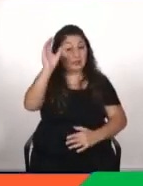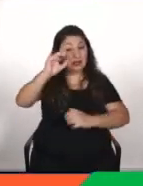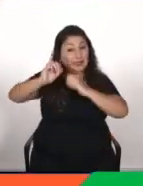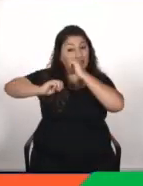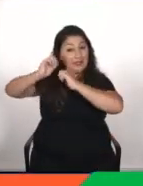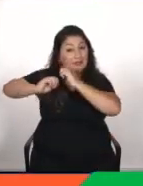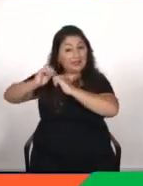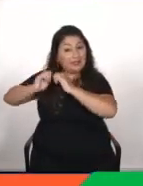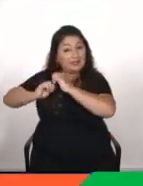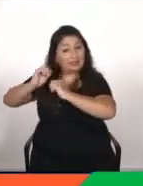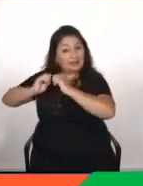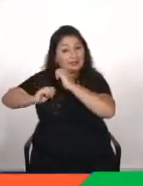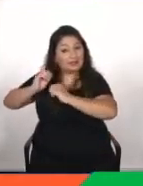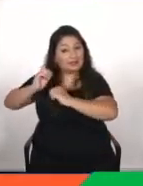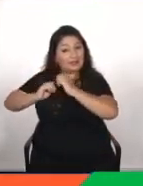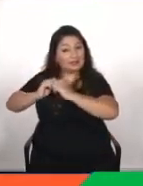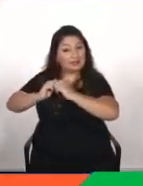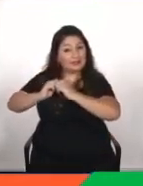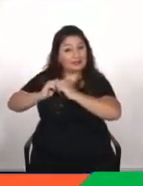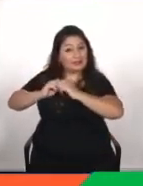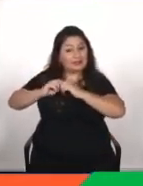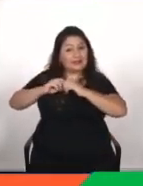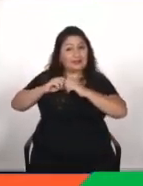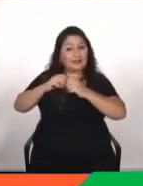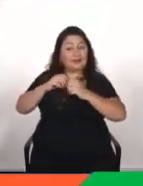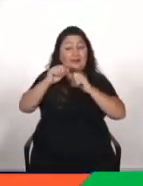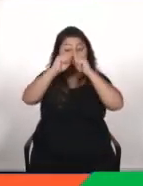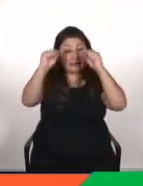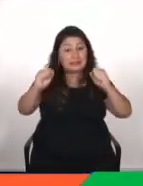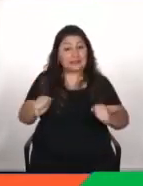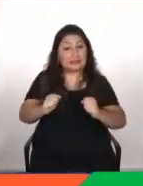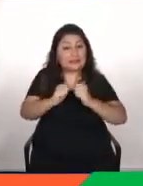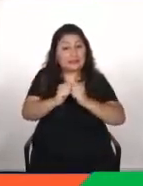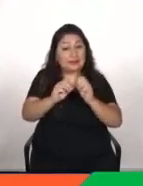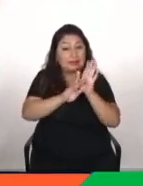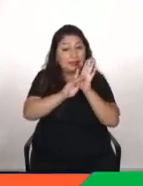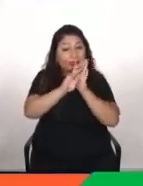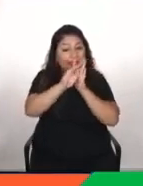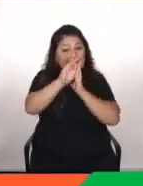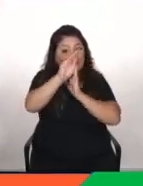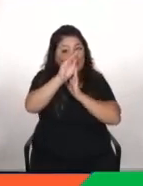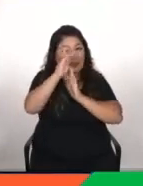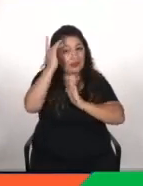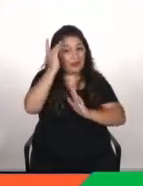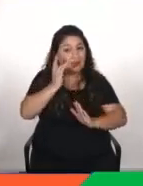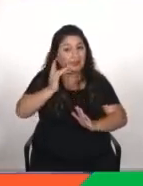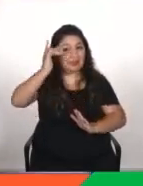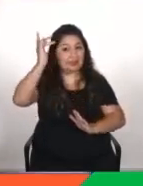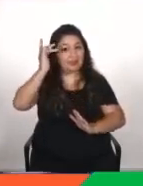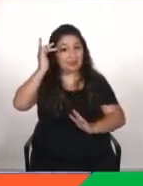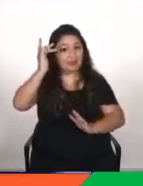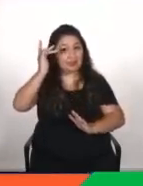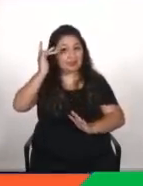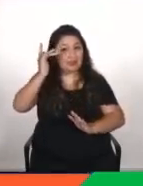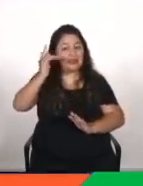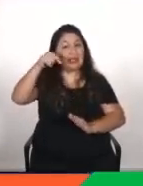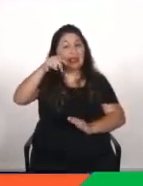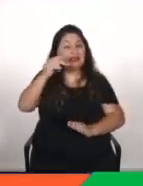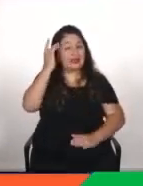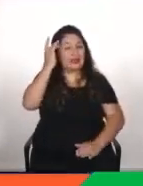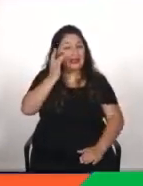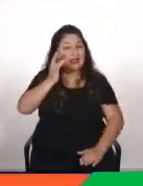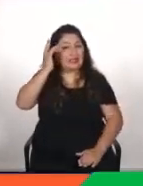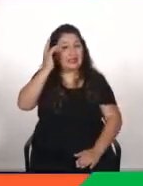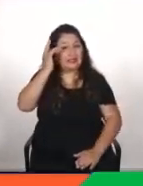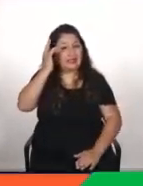a los sistemas basados en silicio, buscar de alguna manera que desarrollen inteligencia sea lo que sea la inteligencia, nosotros tenemos como una intuición de lo que puede